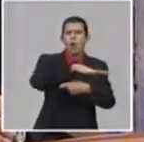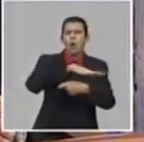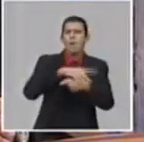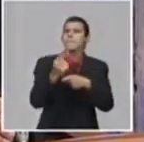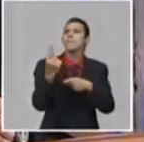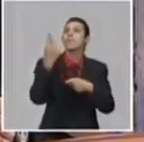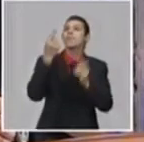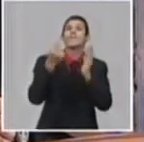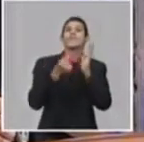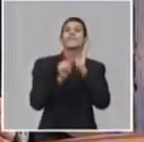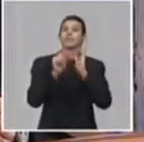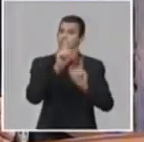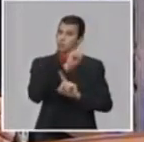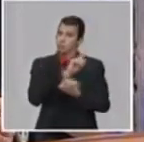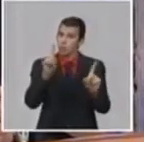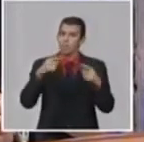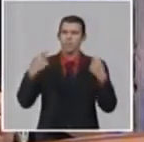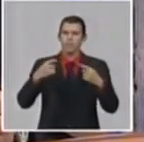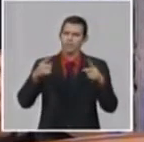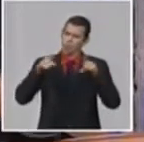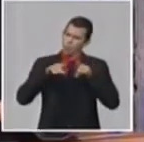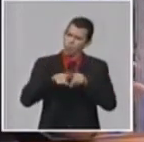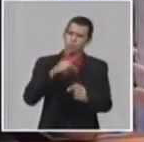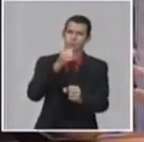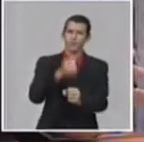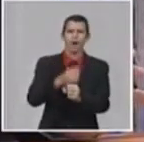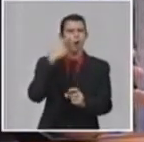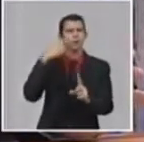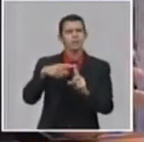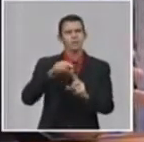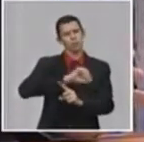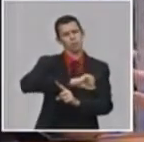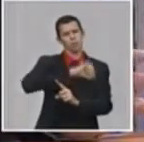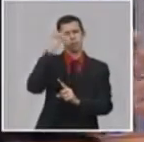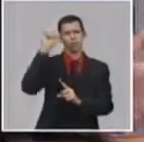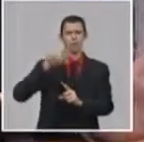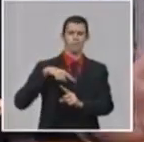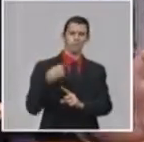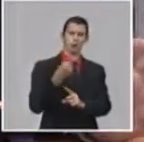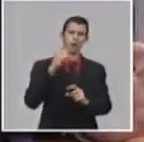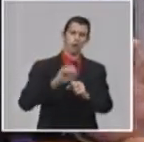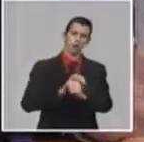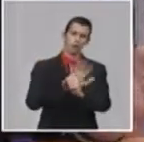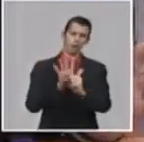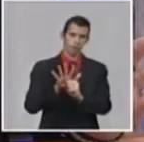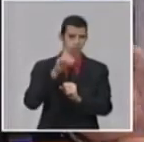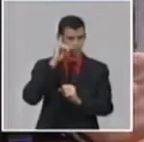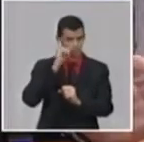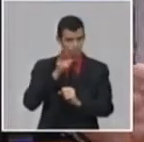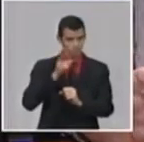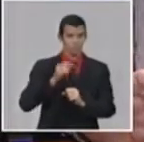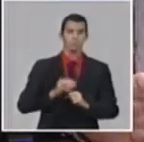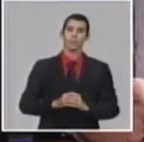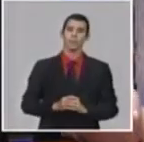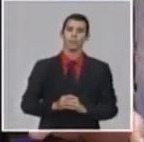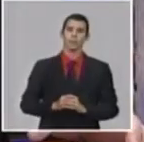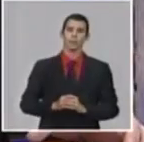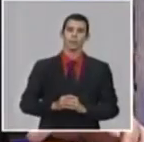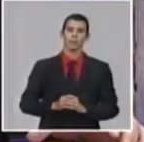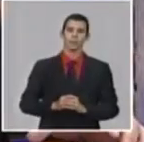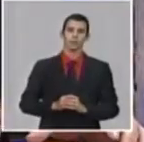salir victoriosos. Aquí hay dos frentes de combate. Uno que tiene la mención fundamental